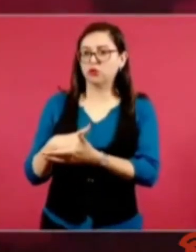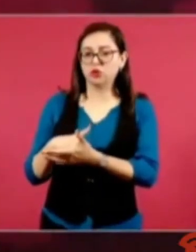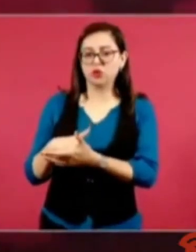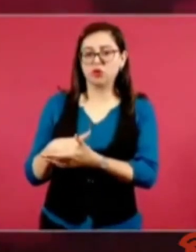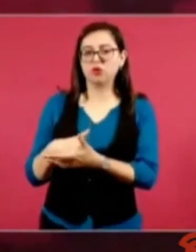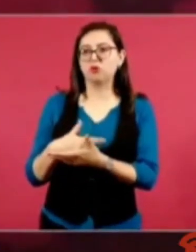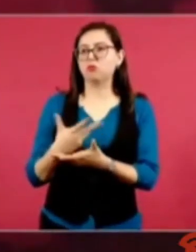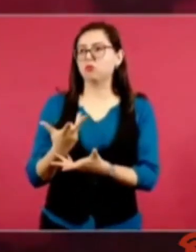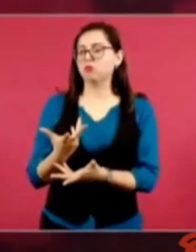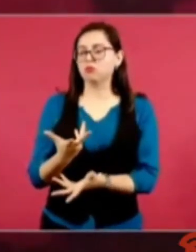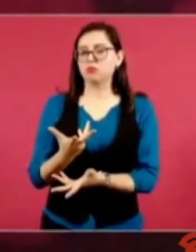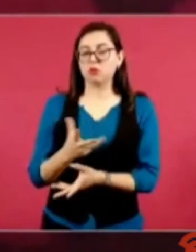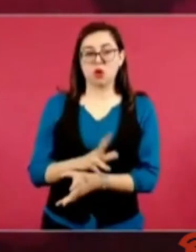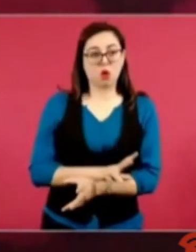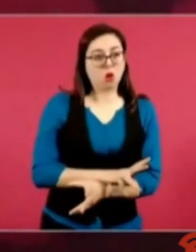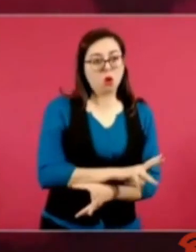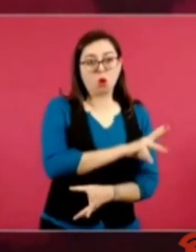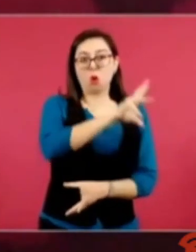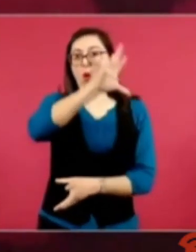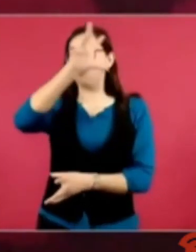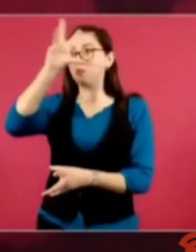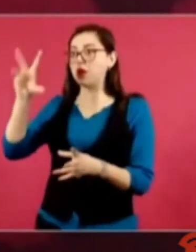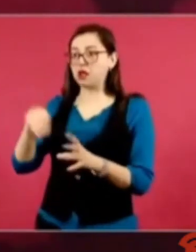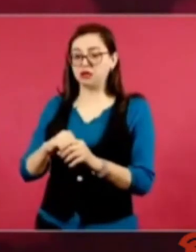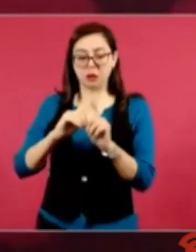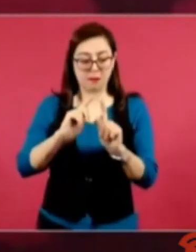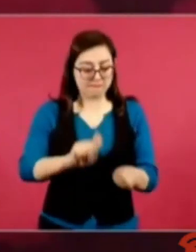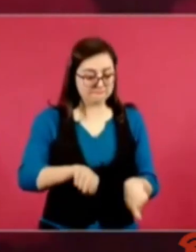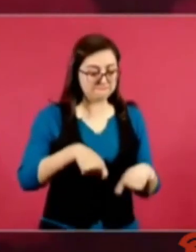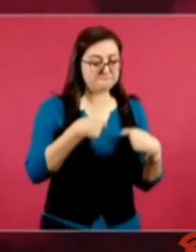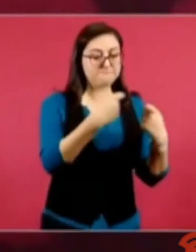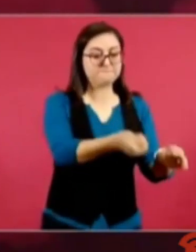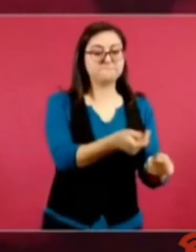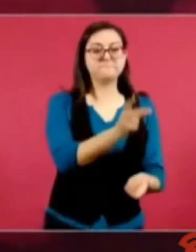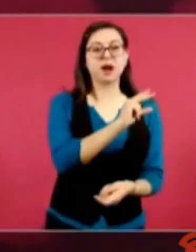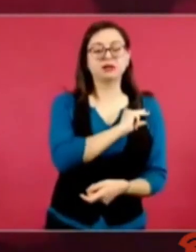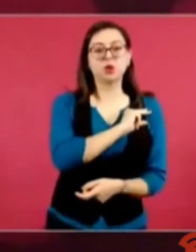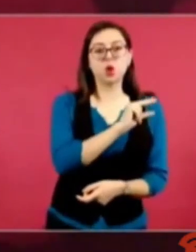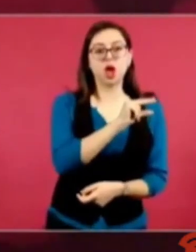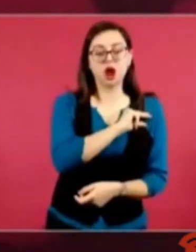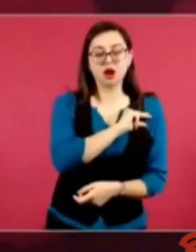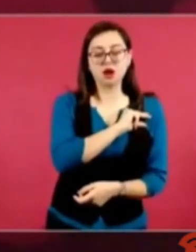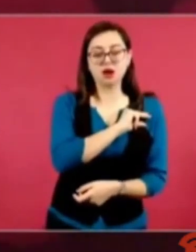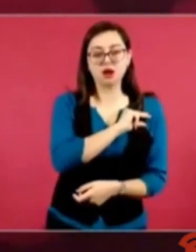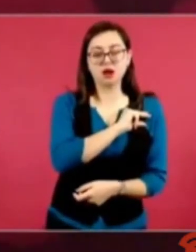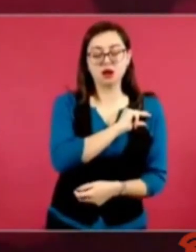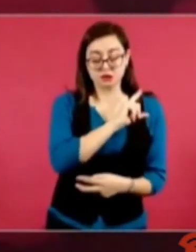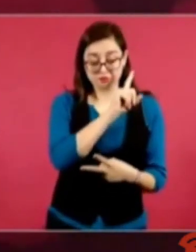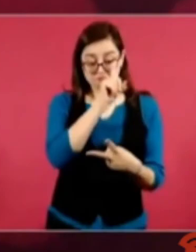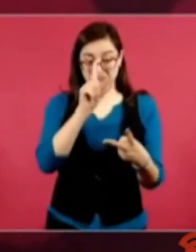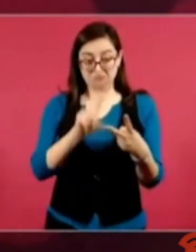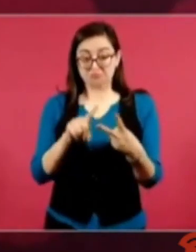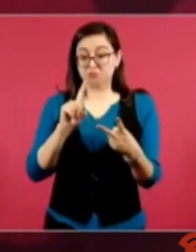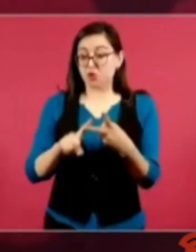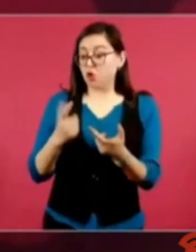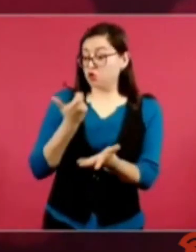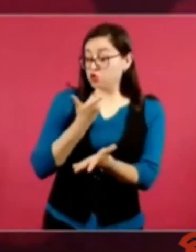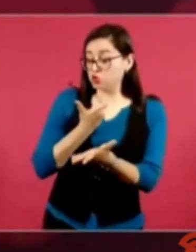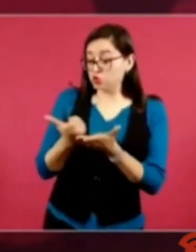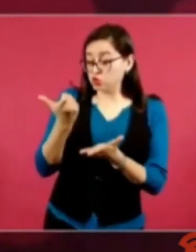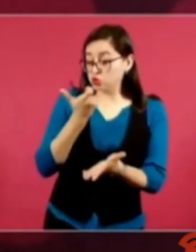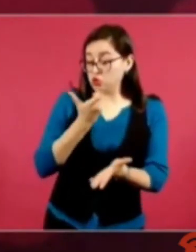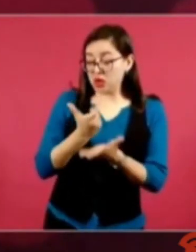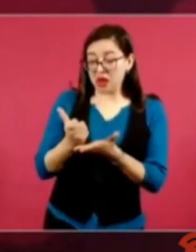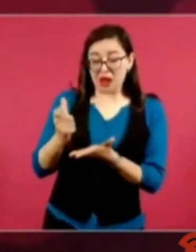Se redujo el salario mínimo como pocas veces